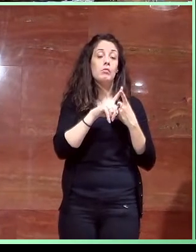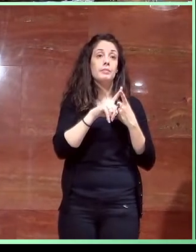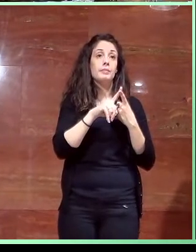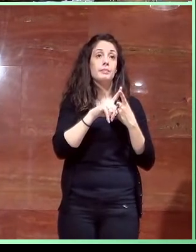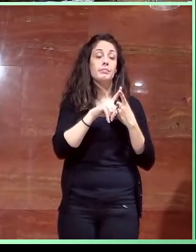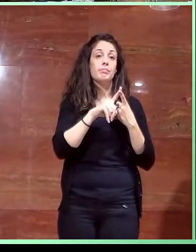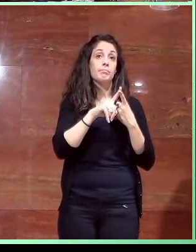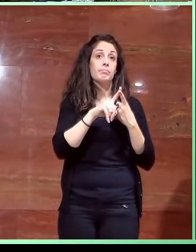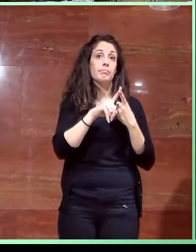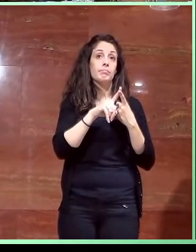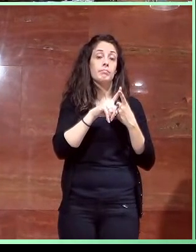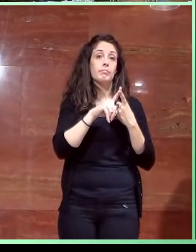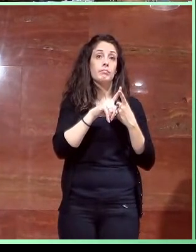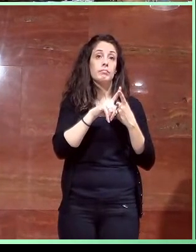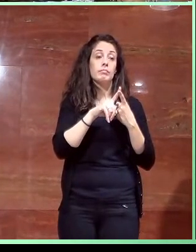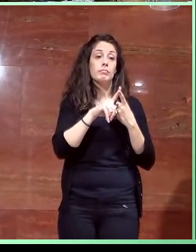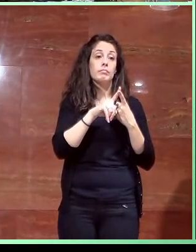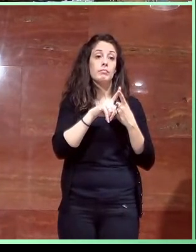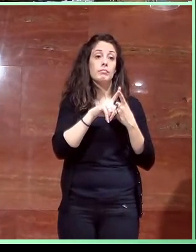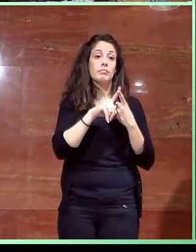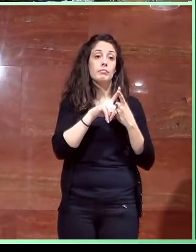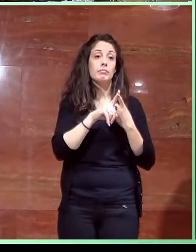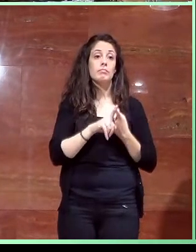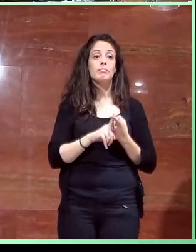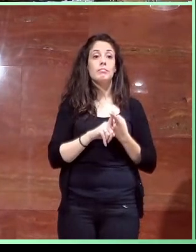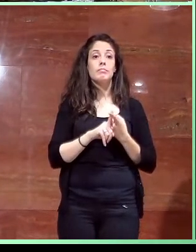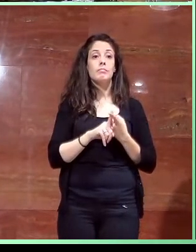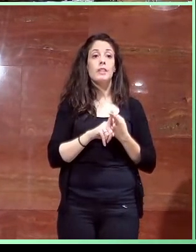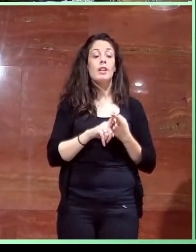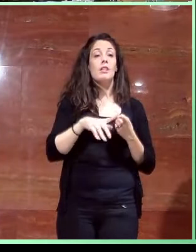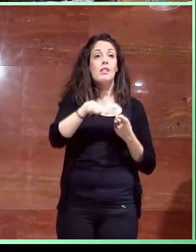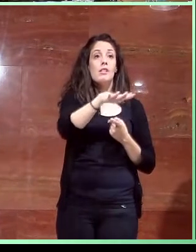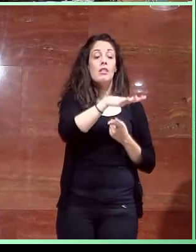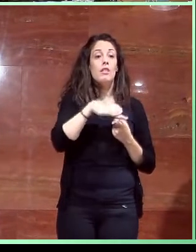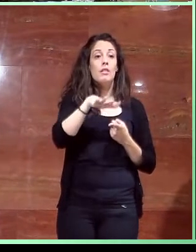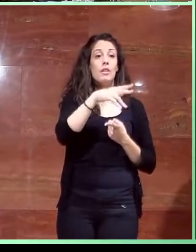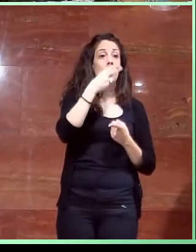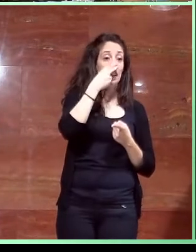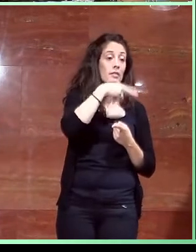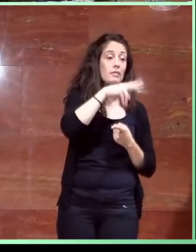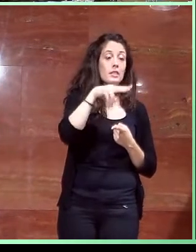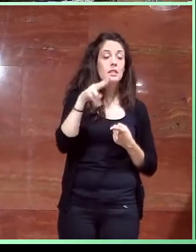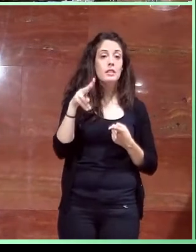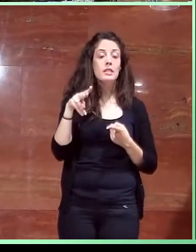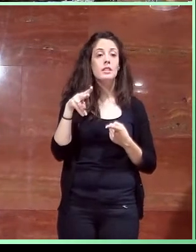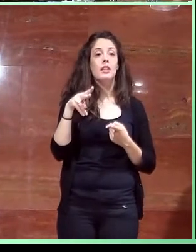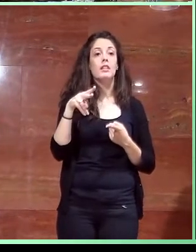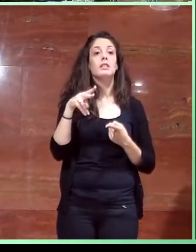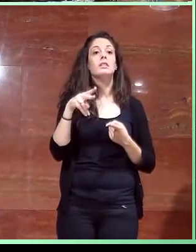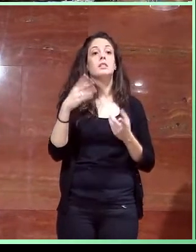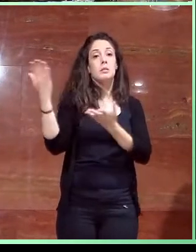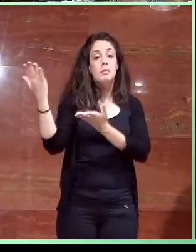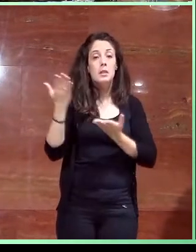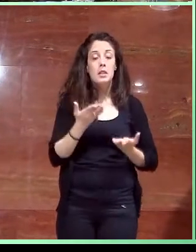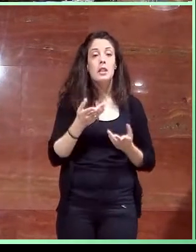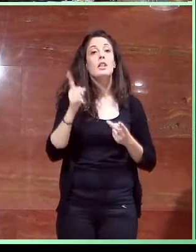de visita o de recepción de los visitantes y otra que es la